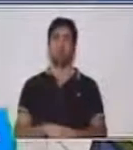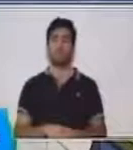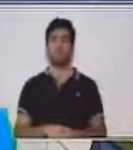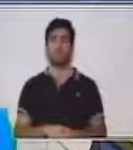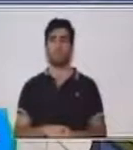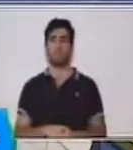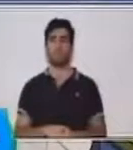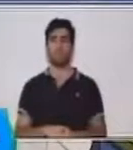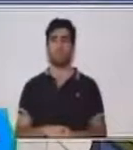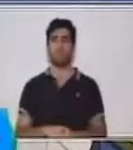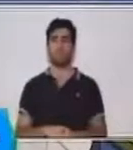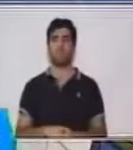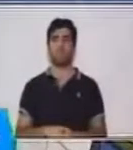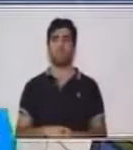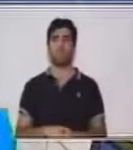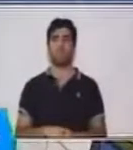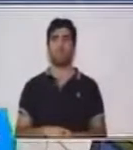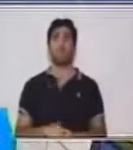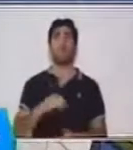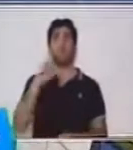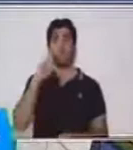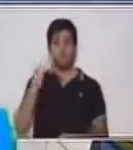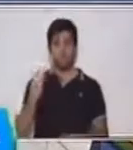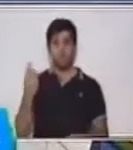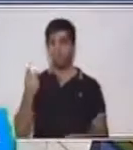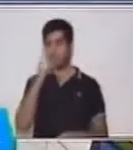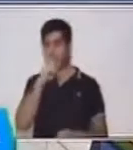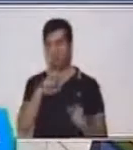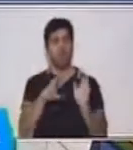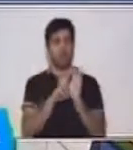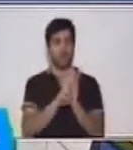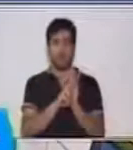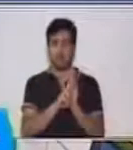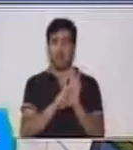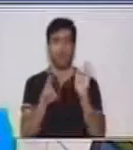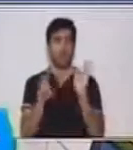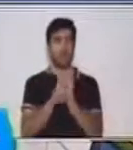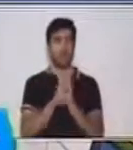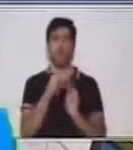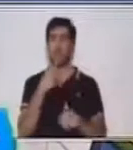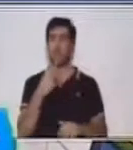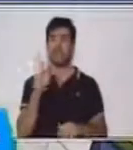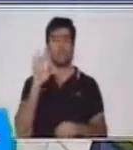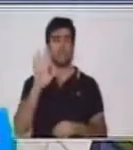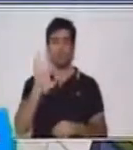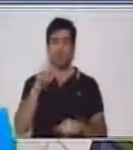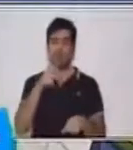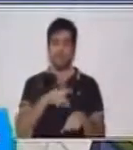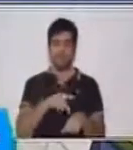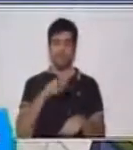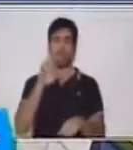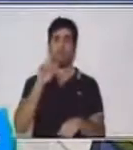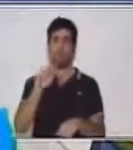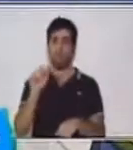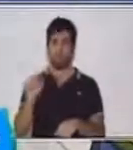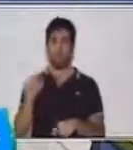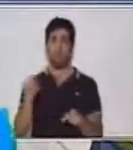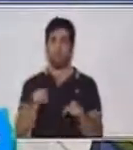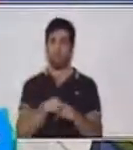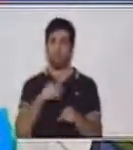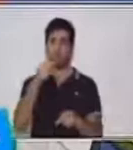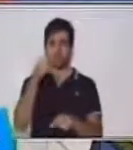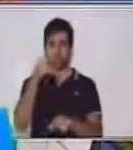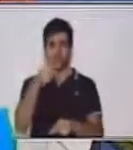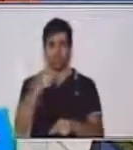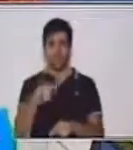uno, dos, tres, cuatro, cinco, porque no está en la regla. En la regla no se pueden repetir cinco veces los puntos. Muy